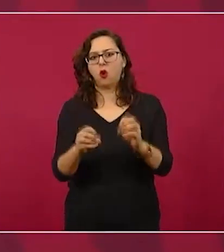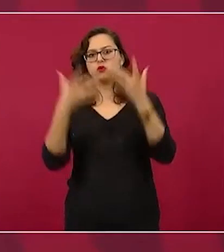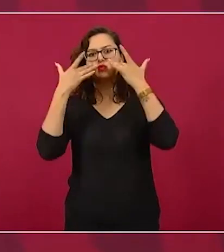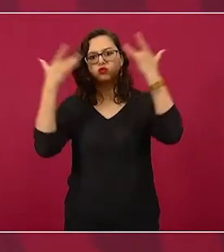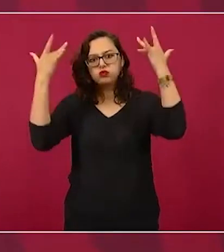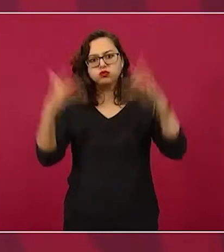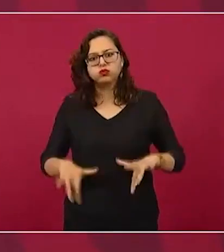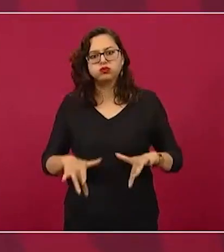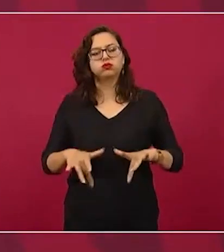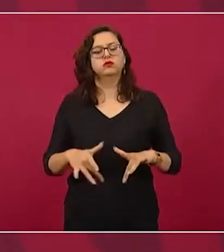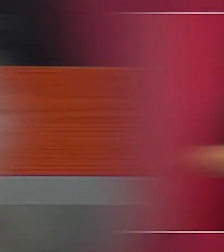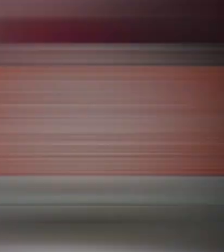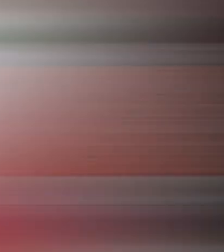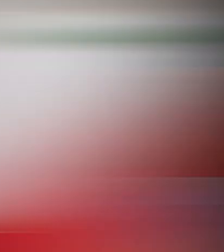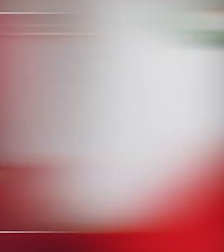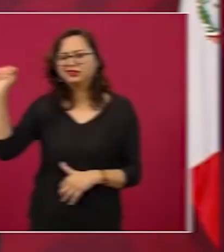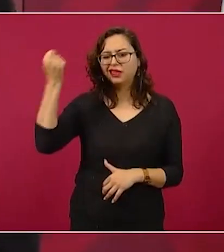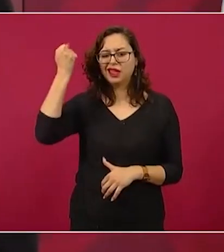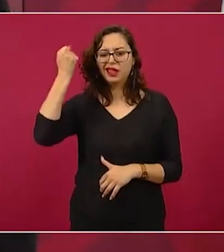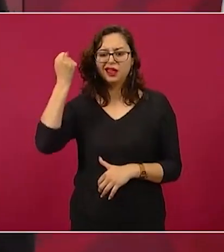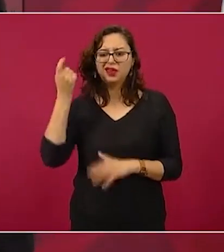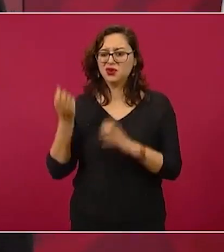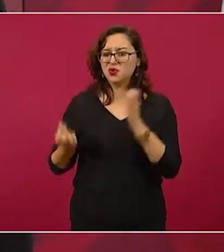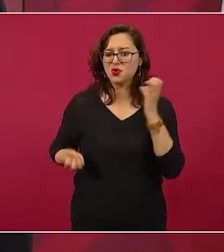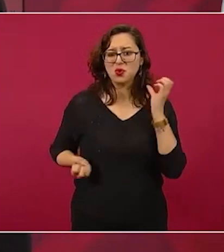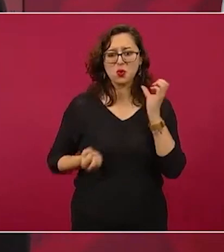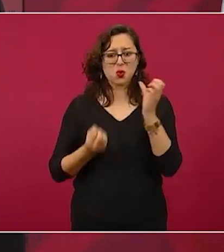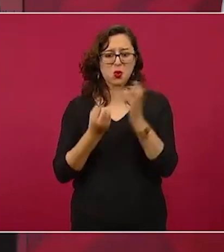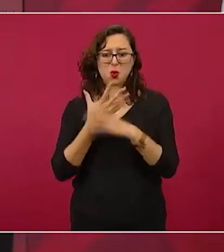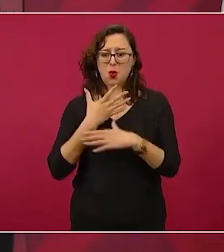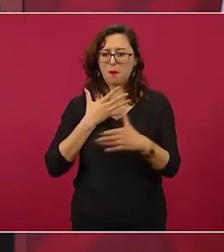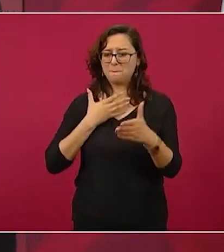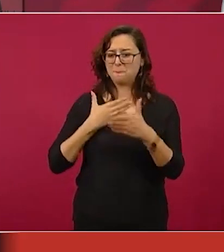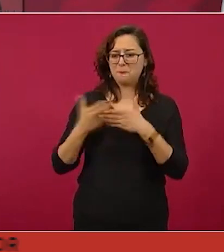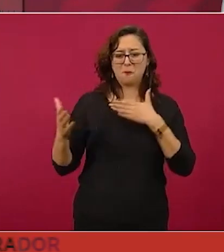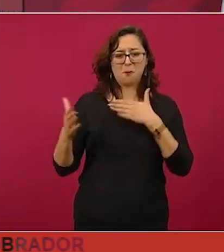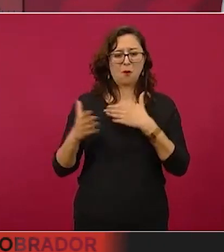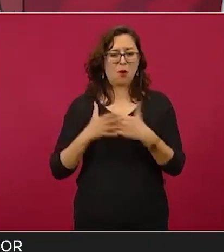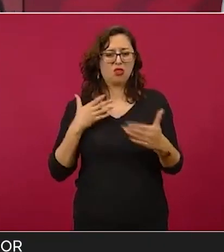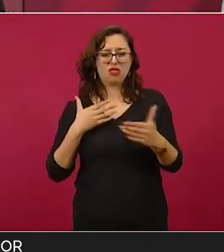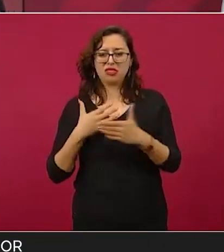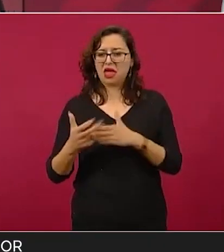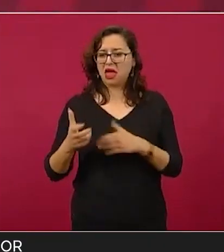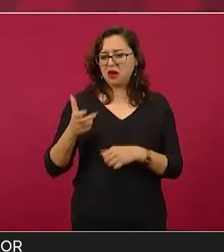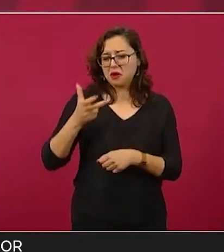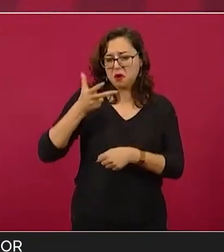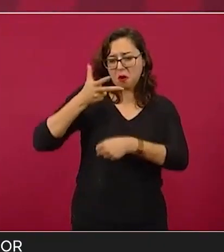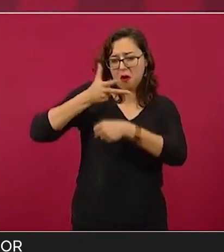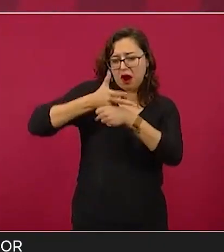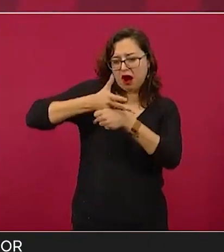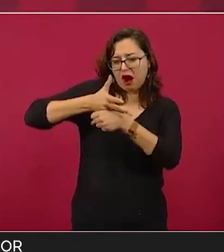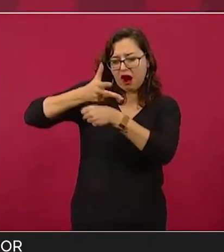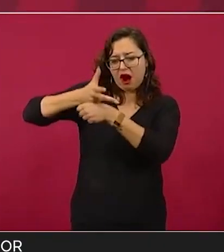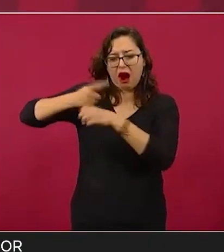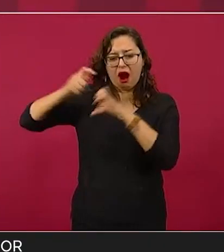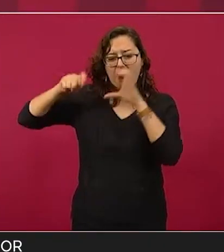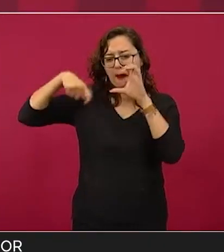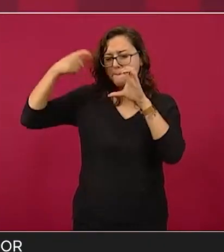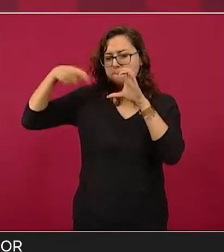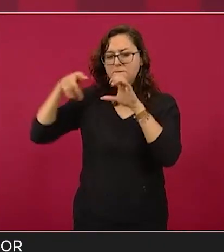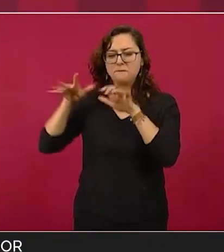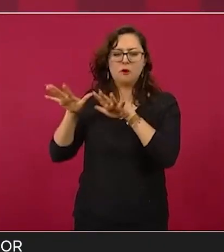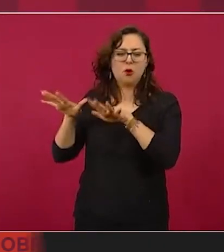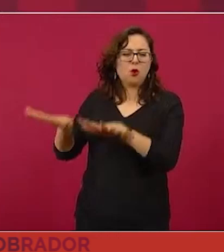las casillas en todo el país. Luego de que la Fiscalía General de la República abrió una investigación contra Santiago Nieto, el jefe del